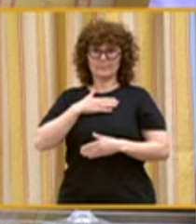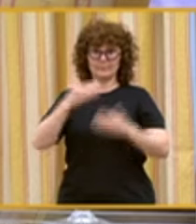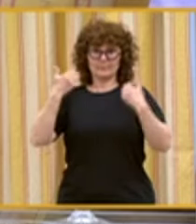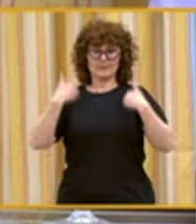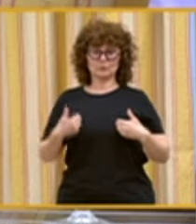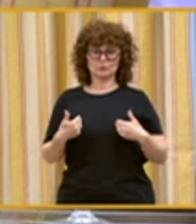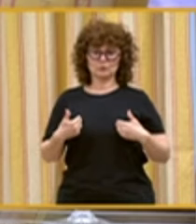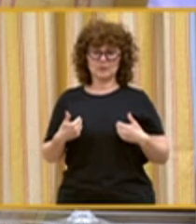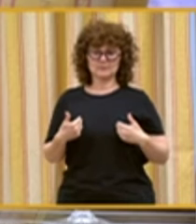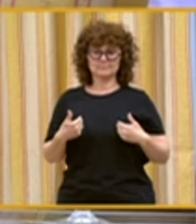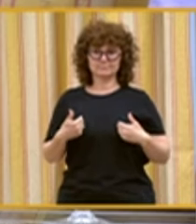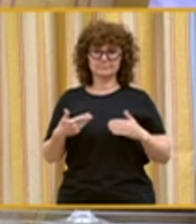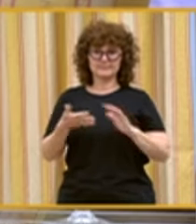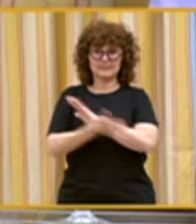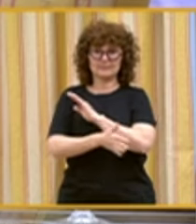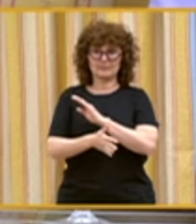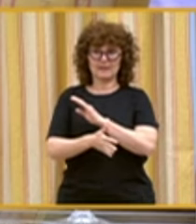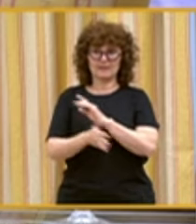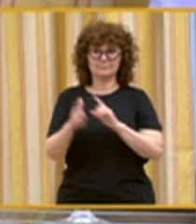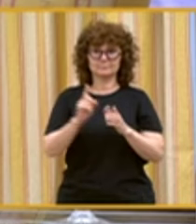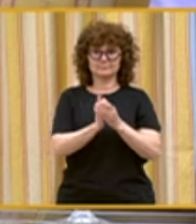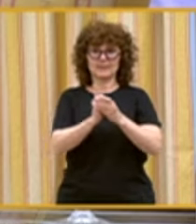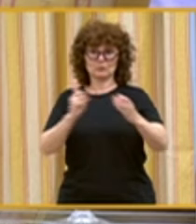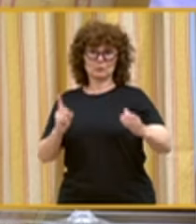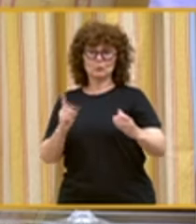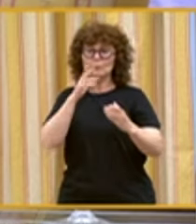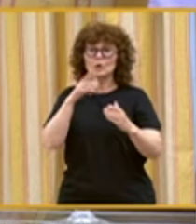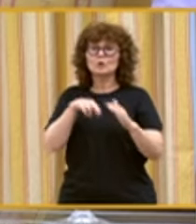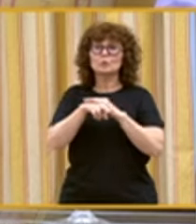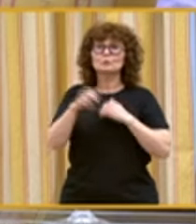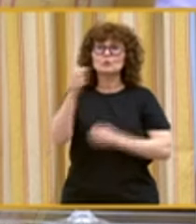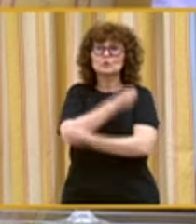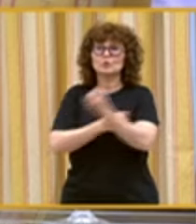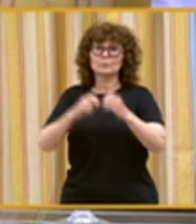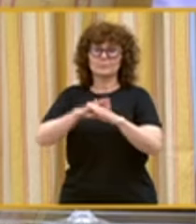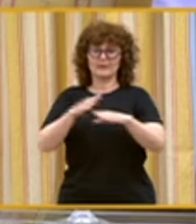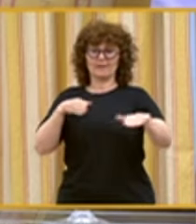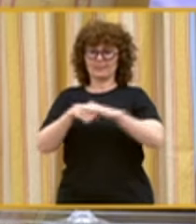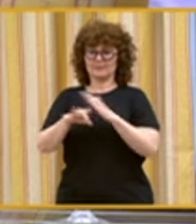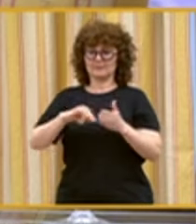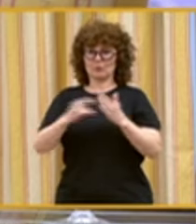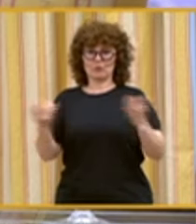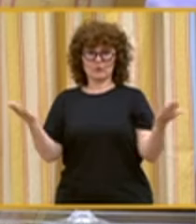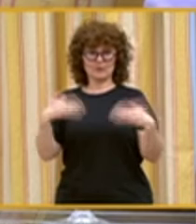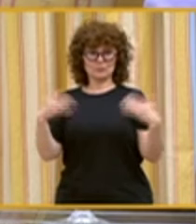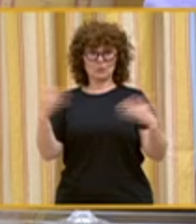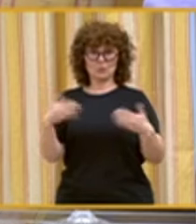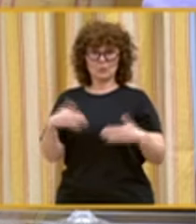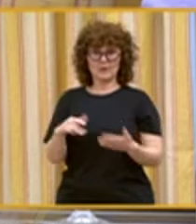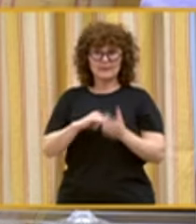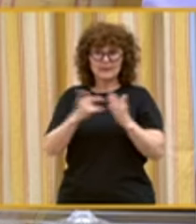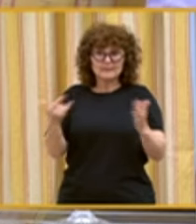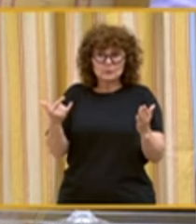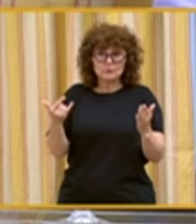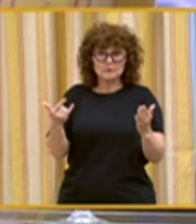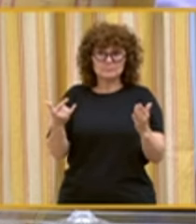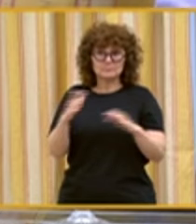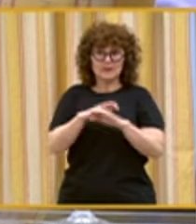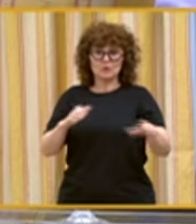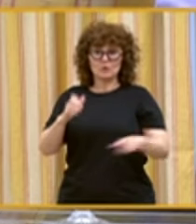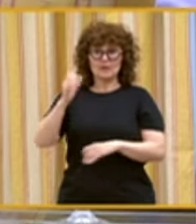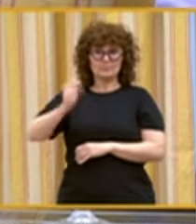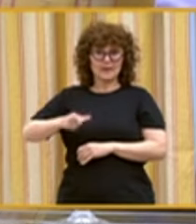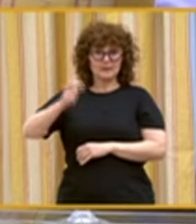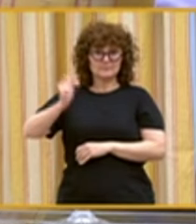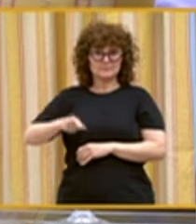es una causa de exclusión. No tenemos recursos económicos para acceder a la tecnología. La tecnología, en la mayoría de los